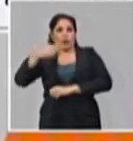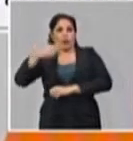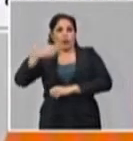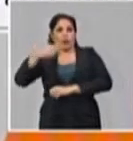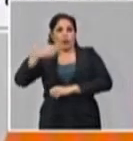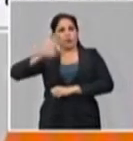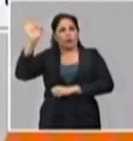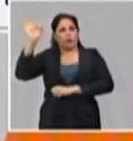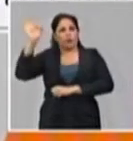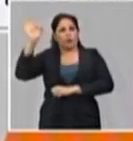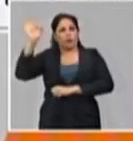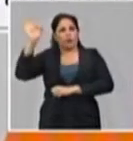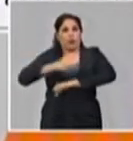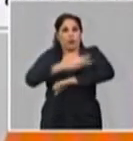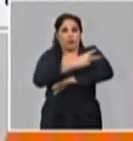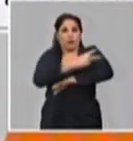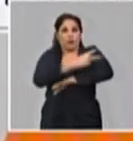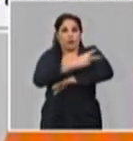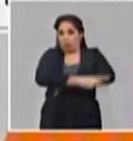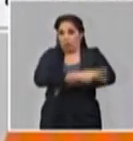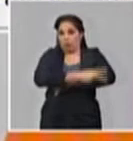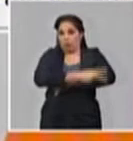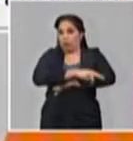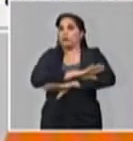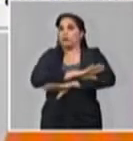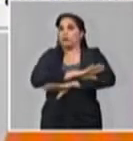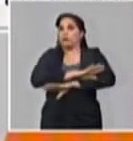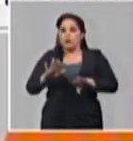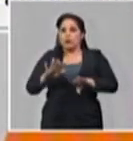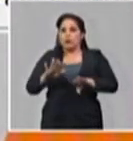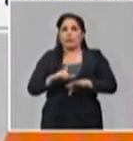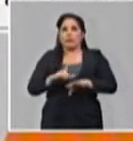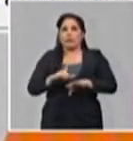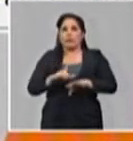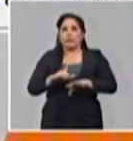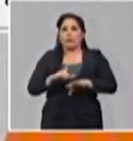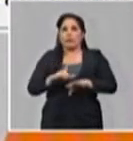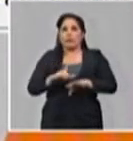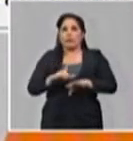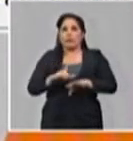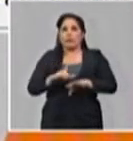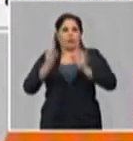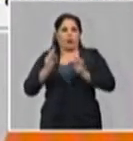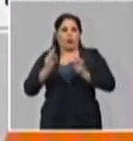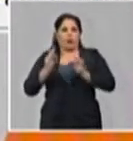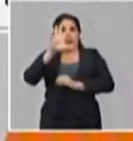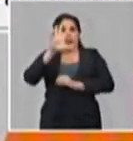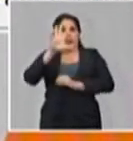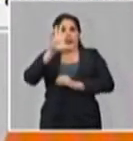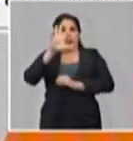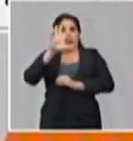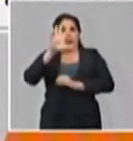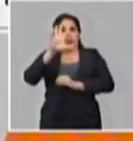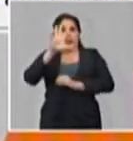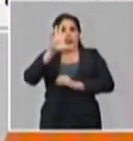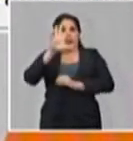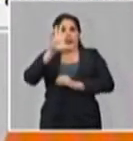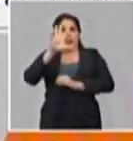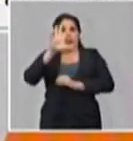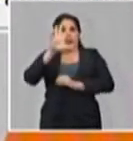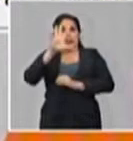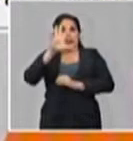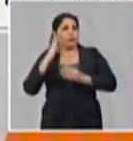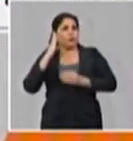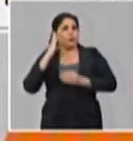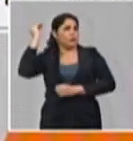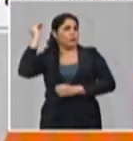% de los países del mundo han reportado casi casos confirmados. Así que casi el 50% de los países del mundo ya han reportado de